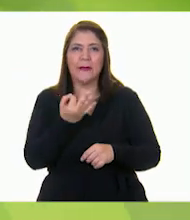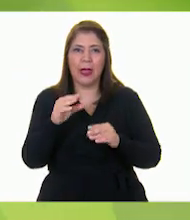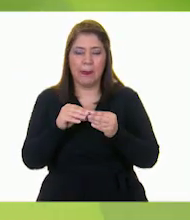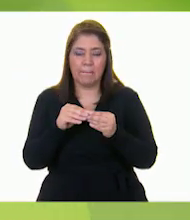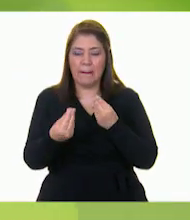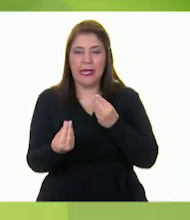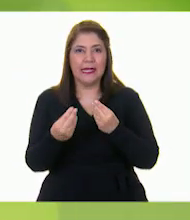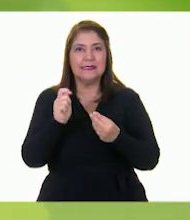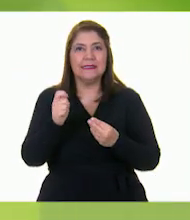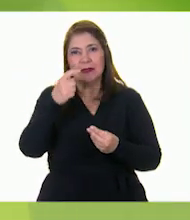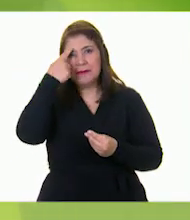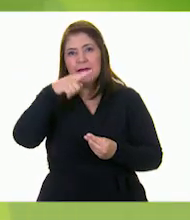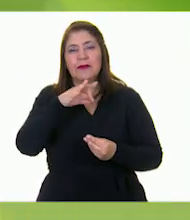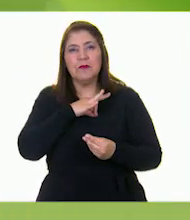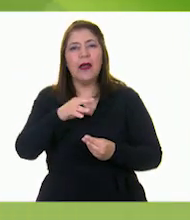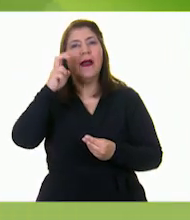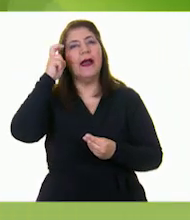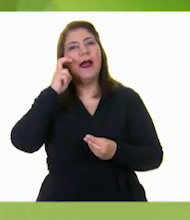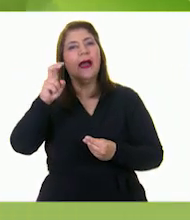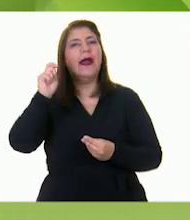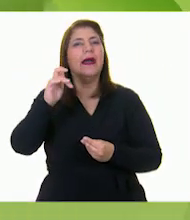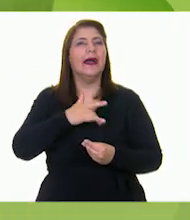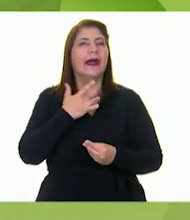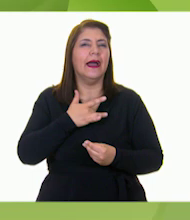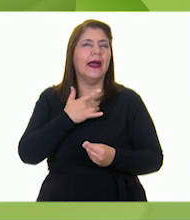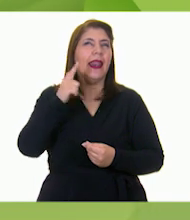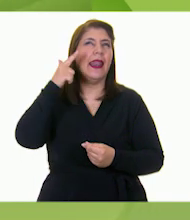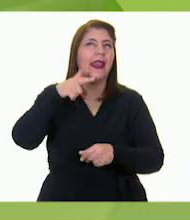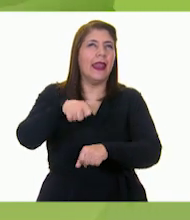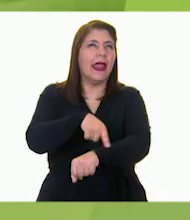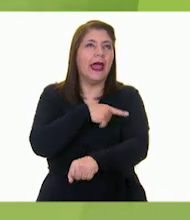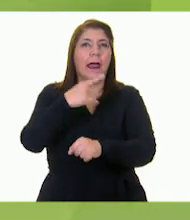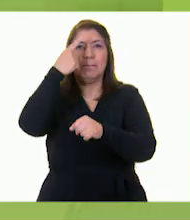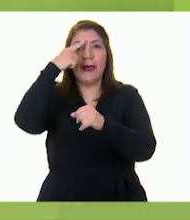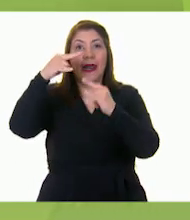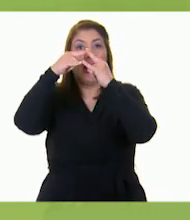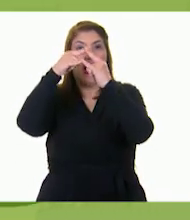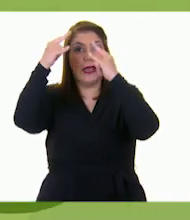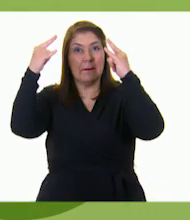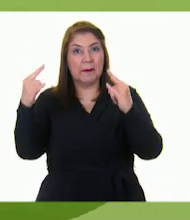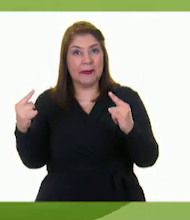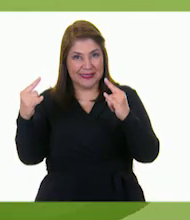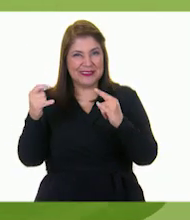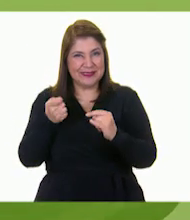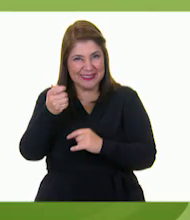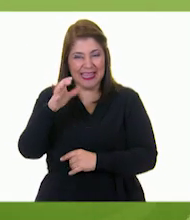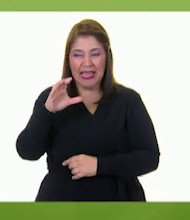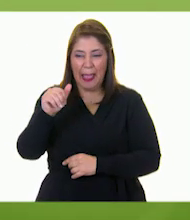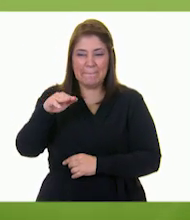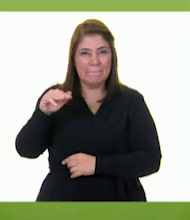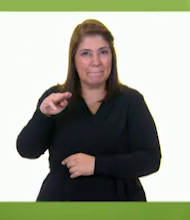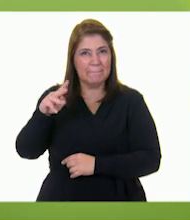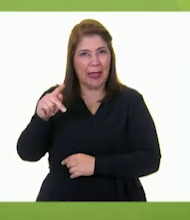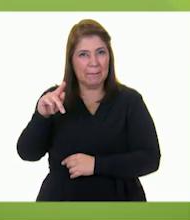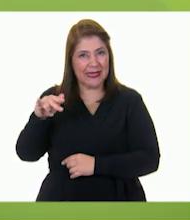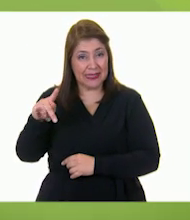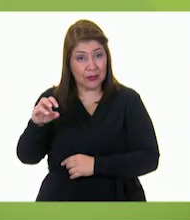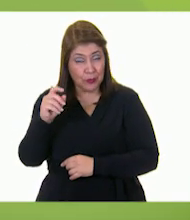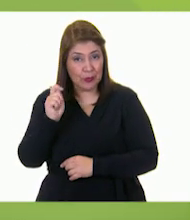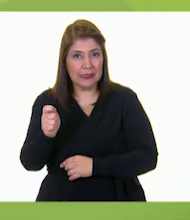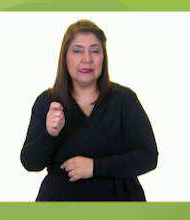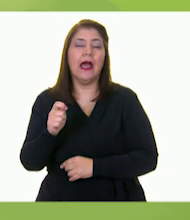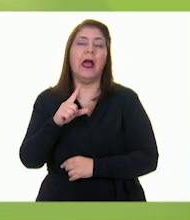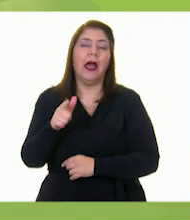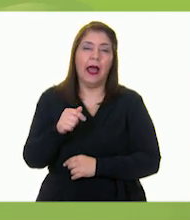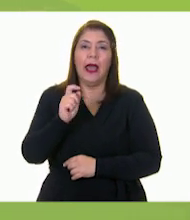viajes tan largos a los que llaman campamentos. Con mucho esfuerzo, Pepita y